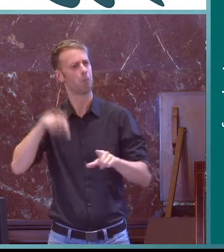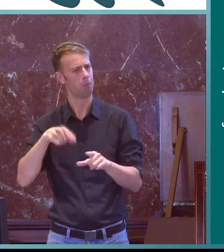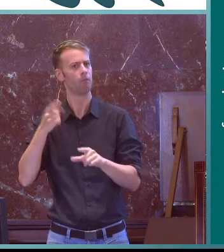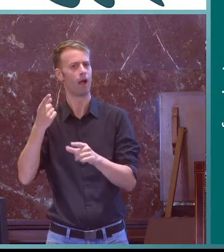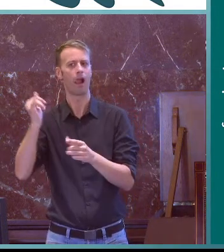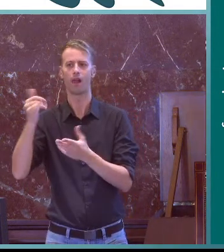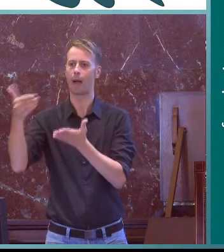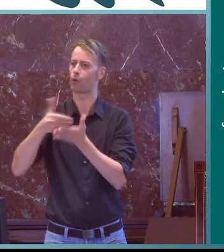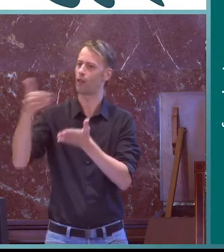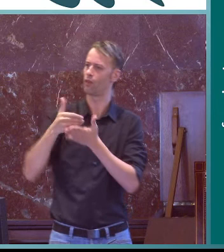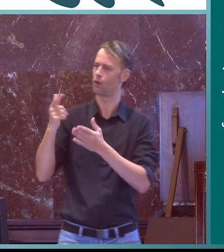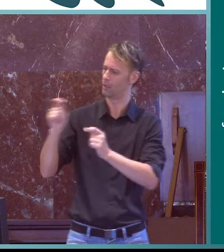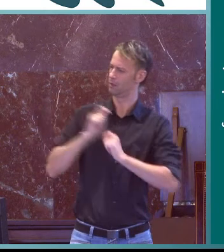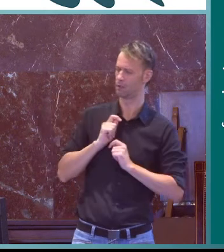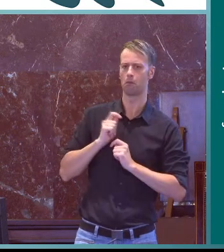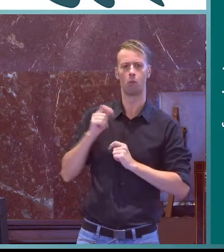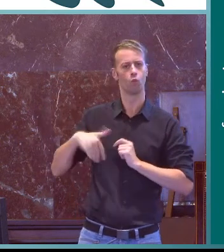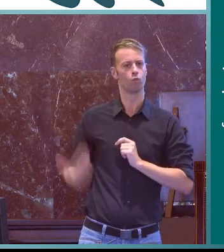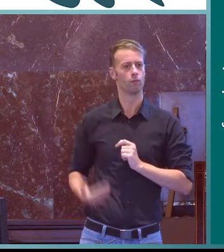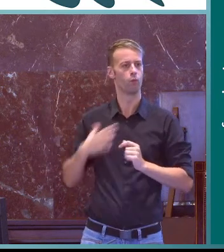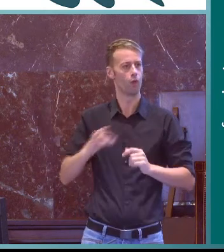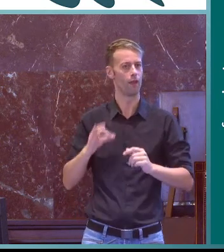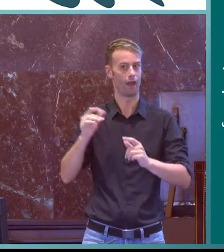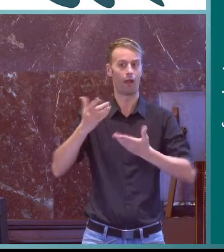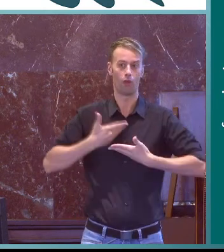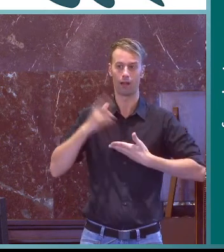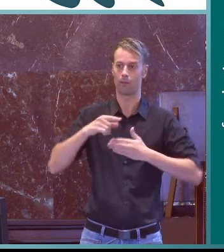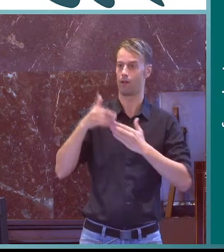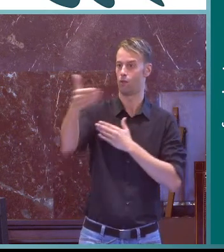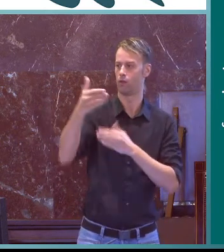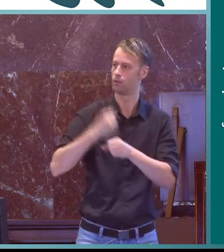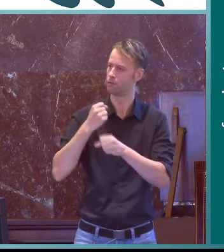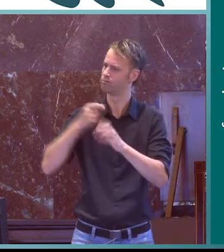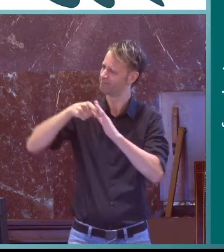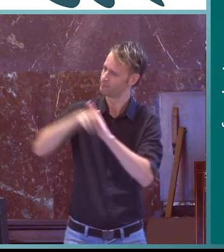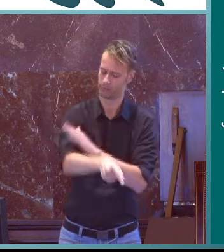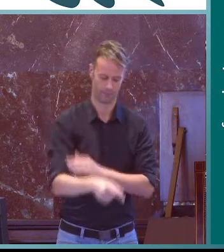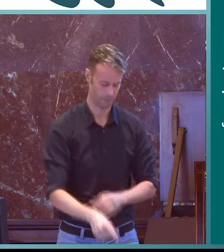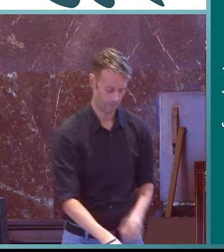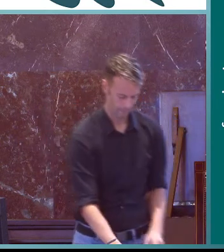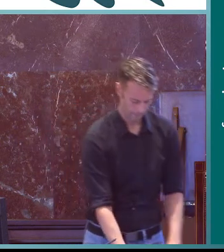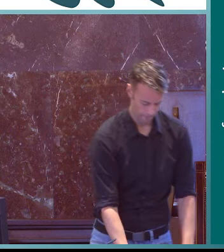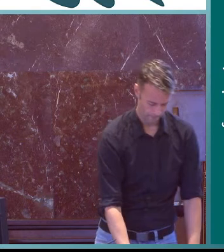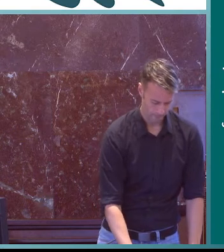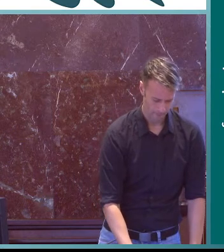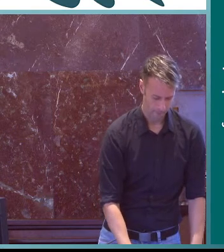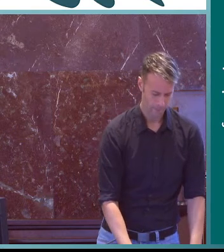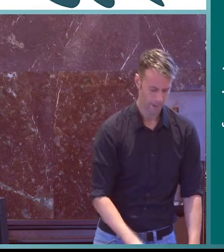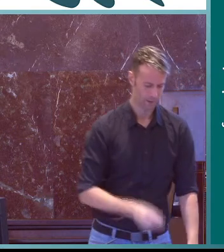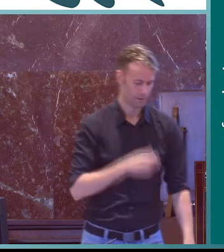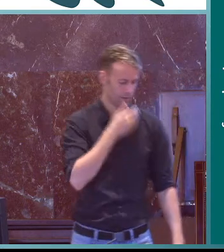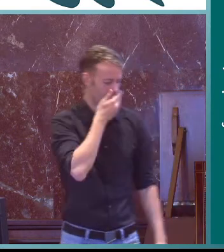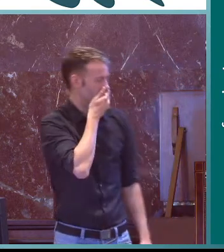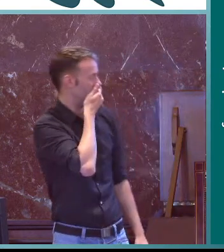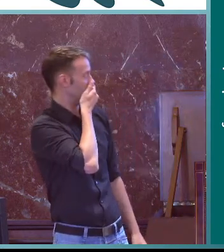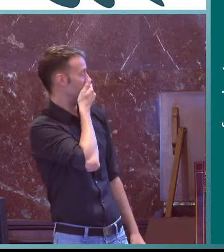que está más relacionada con la lingüística y que las aportaciones que surgieron nos ayudaron a profundizar aún más en todo lo que